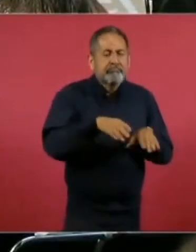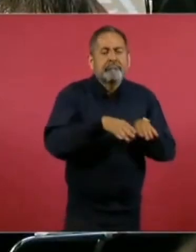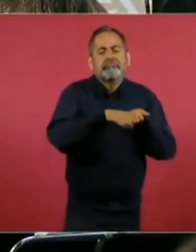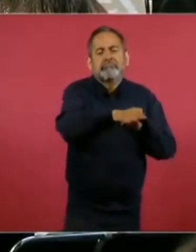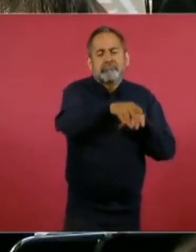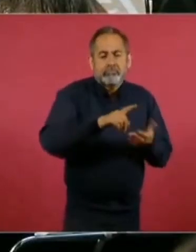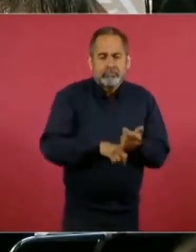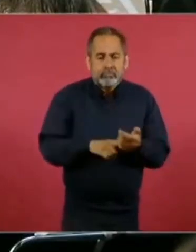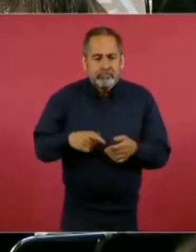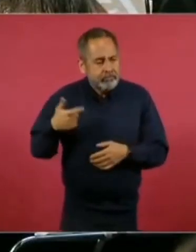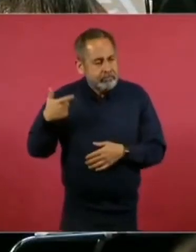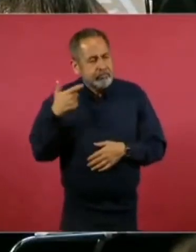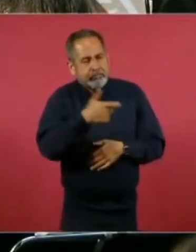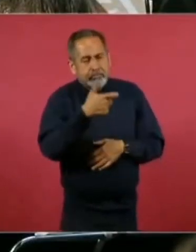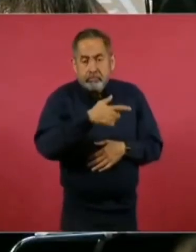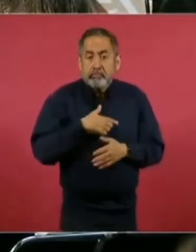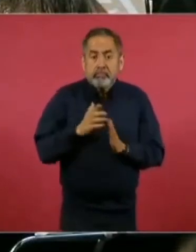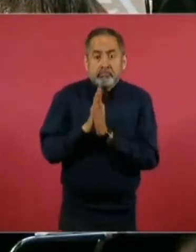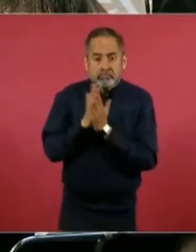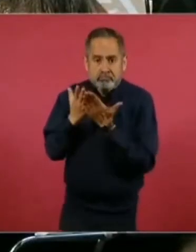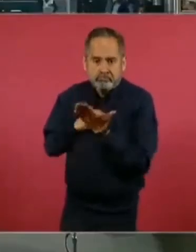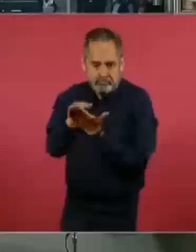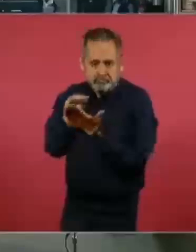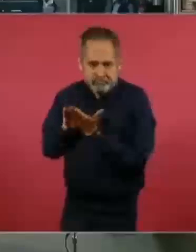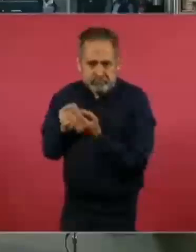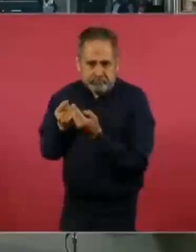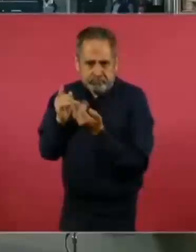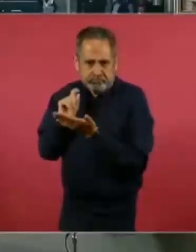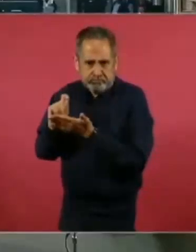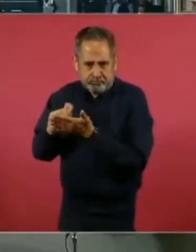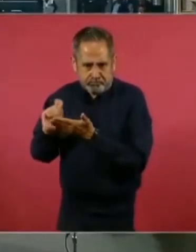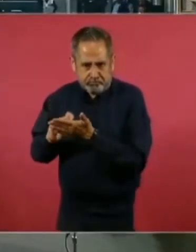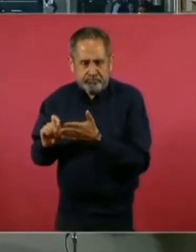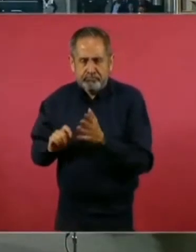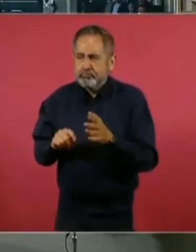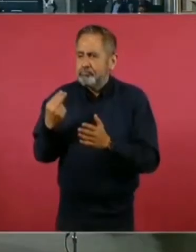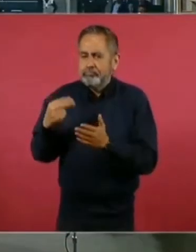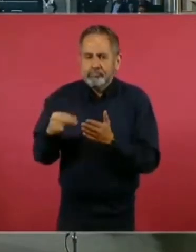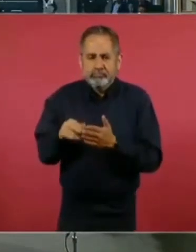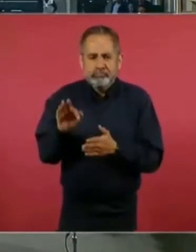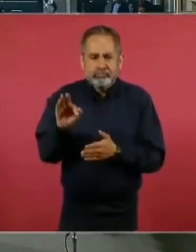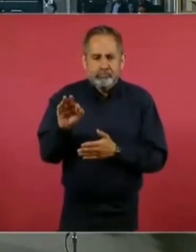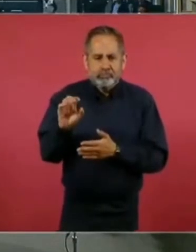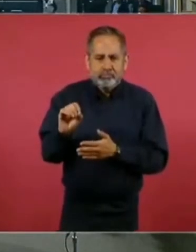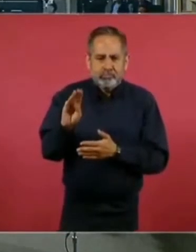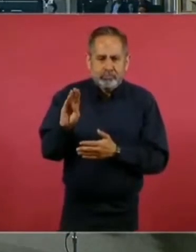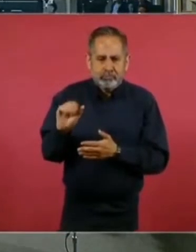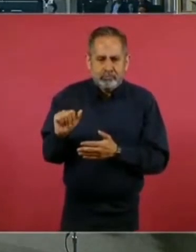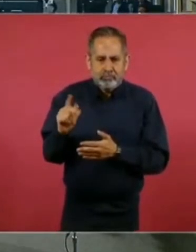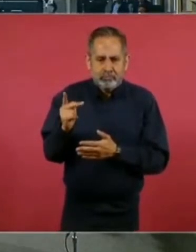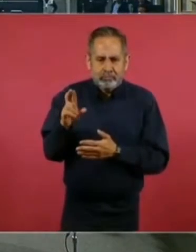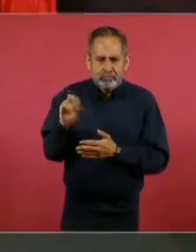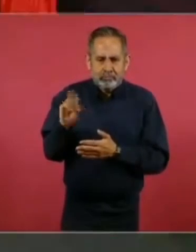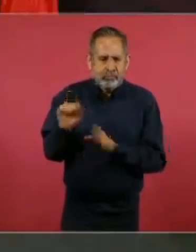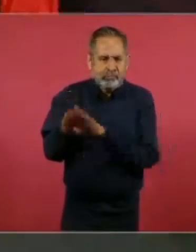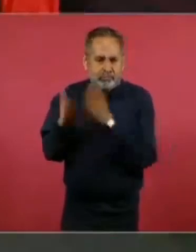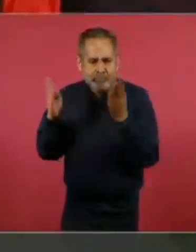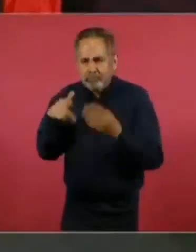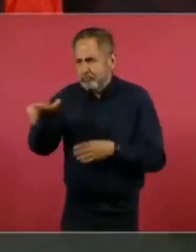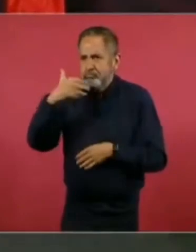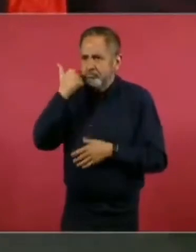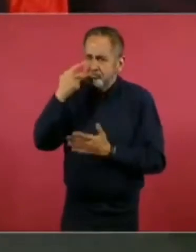esto hasta lo cuento en un libro que se llama Fobaproa, expediente abierto, por el que quiera